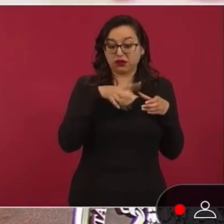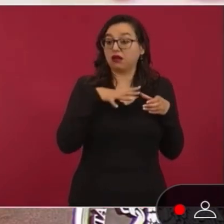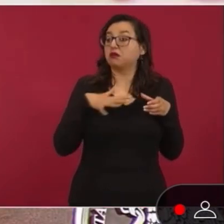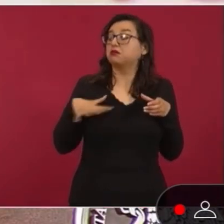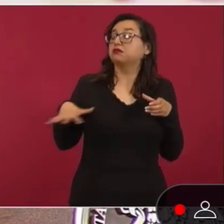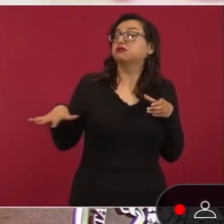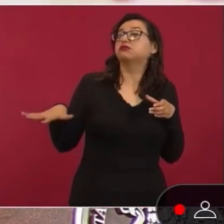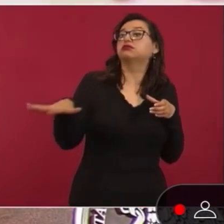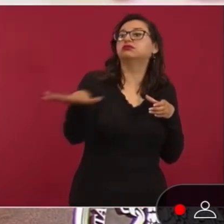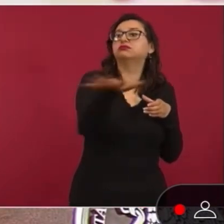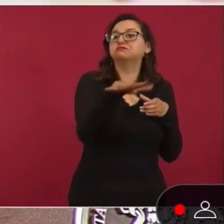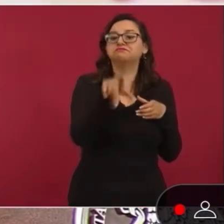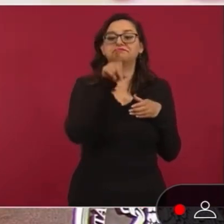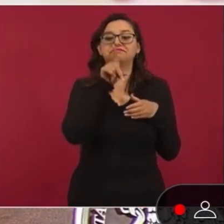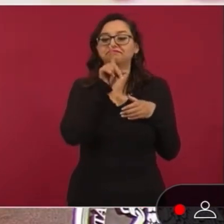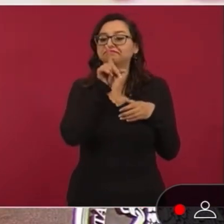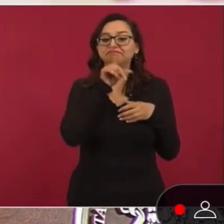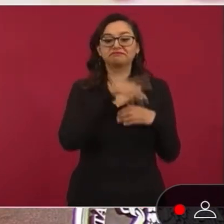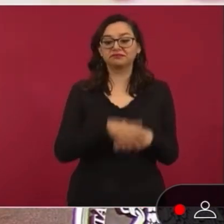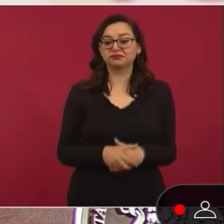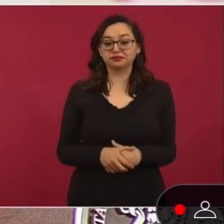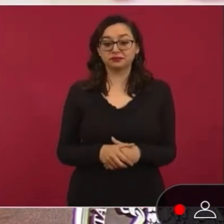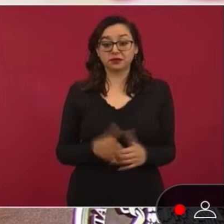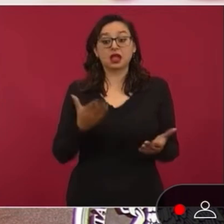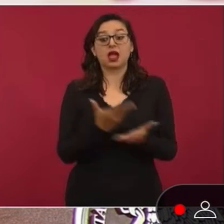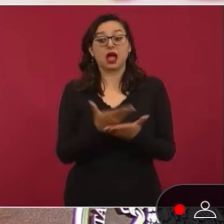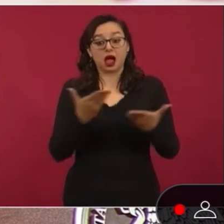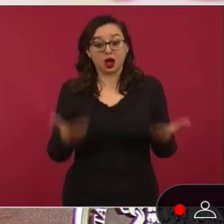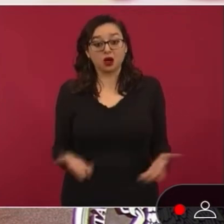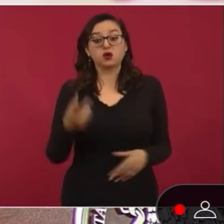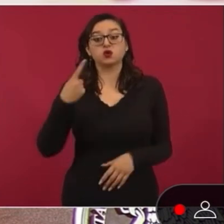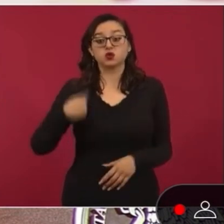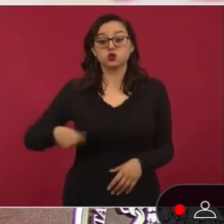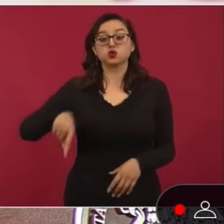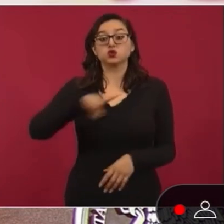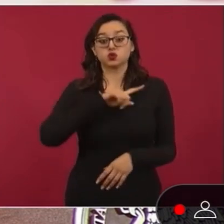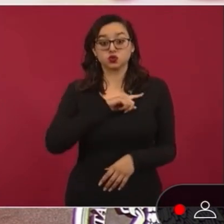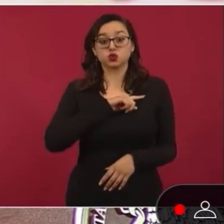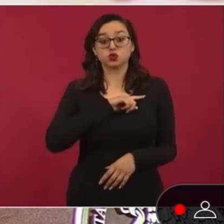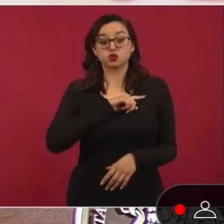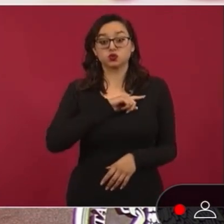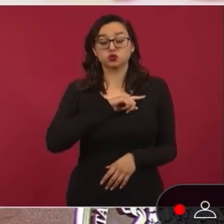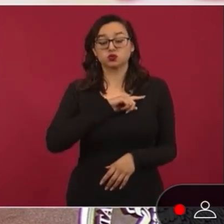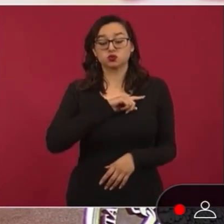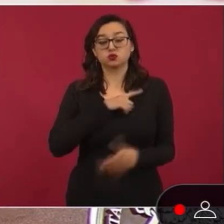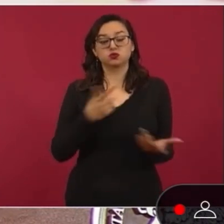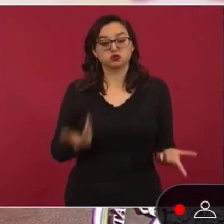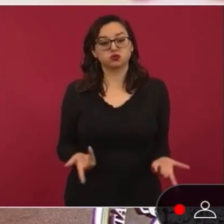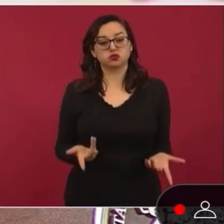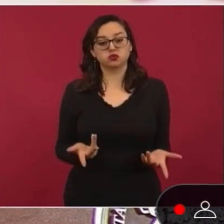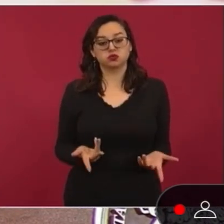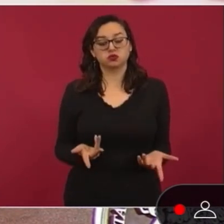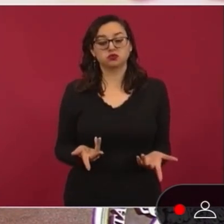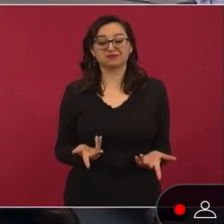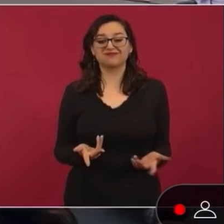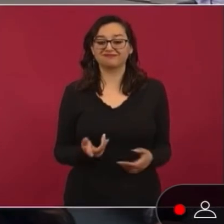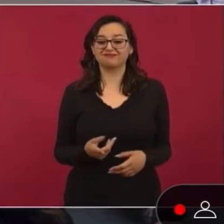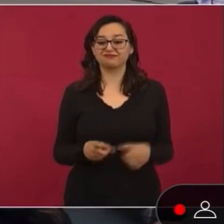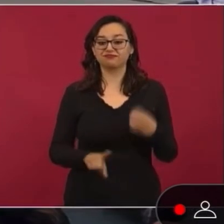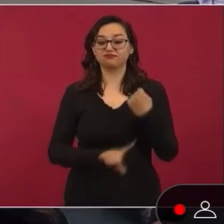Ahora nosotros lo que estamos padeciendo es